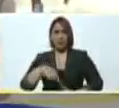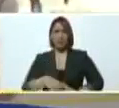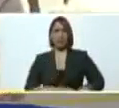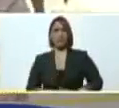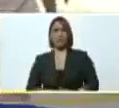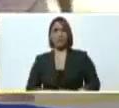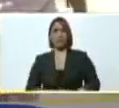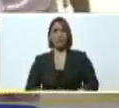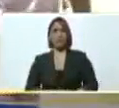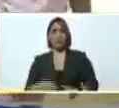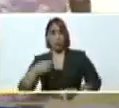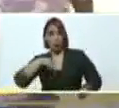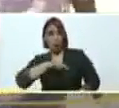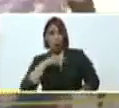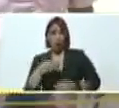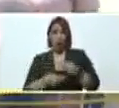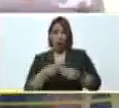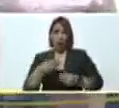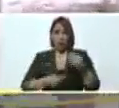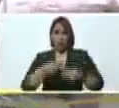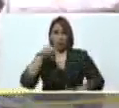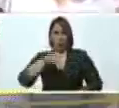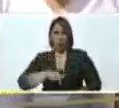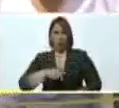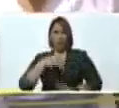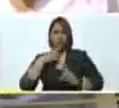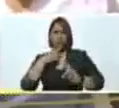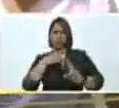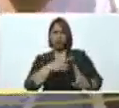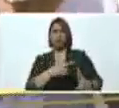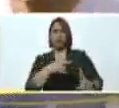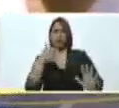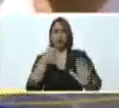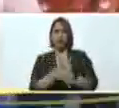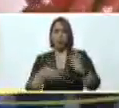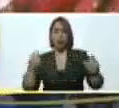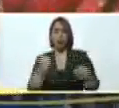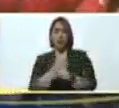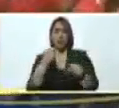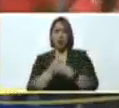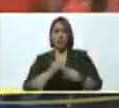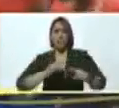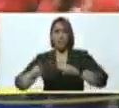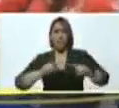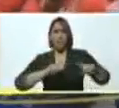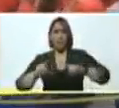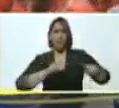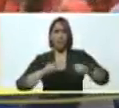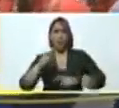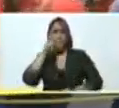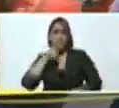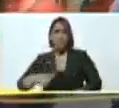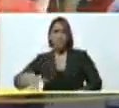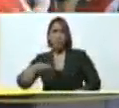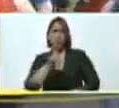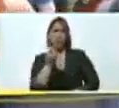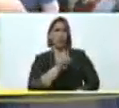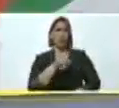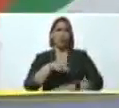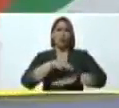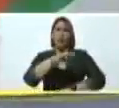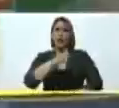esto que estamos haciendo hoy es el resultado del trabajo y la organización de un pueblo que no ha dejado de